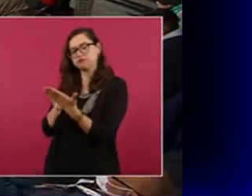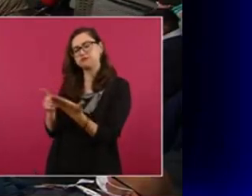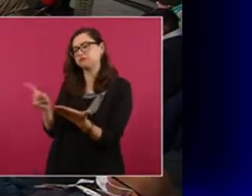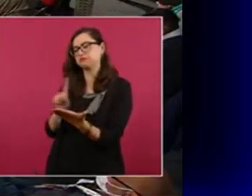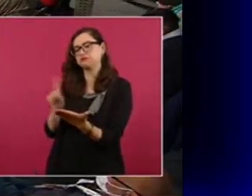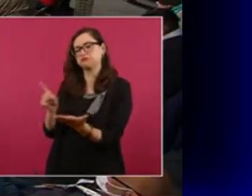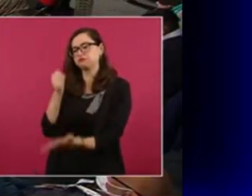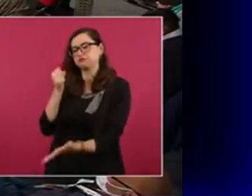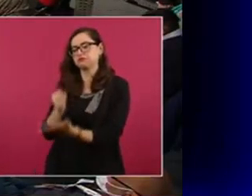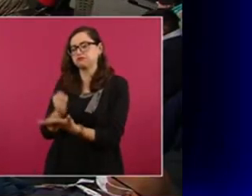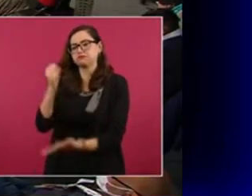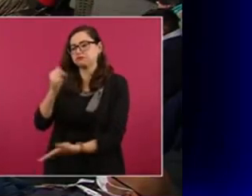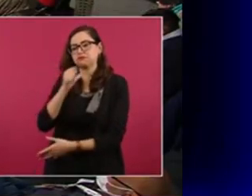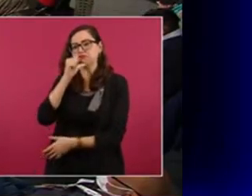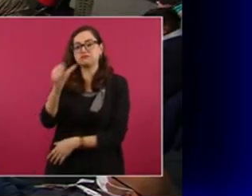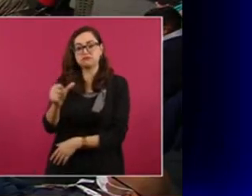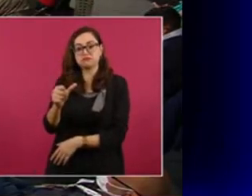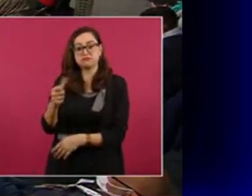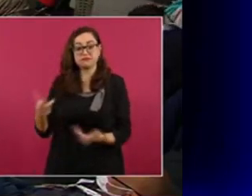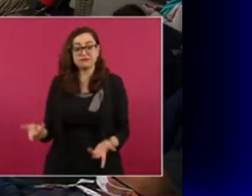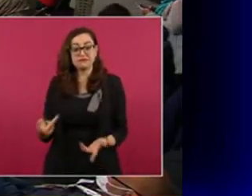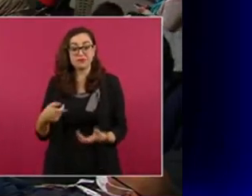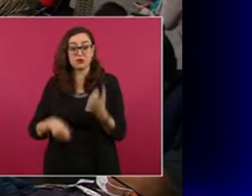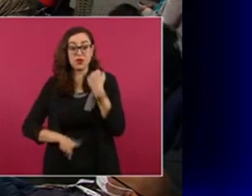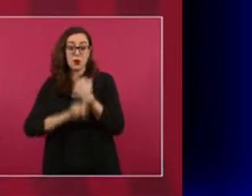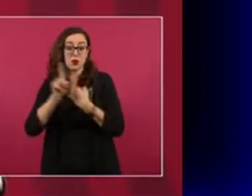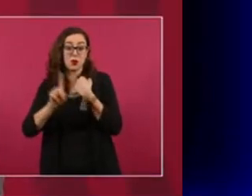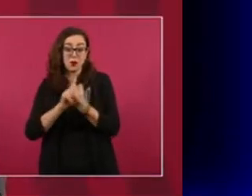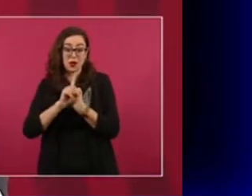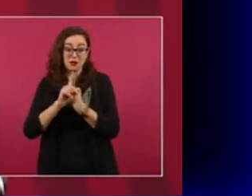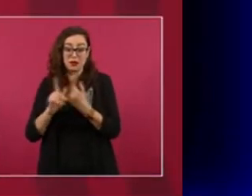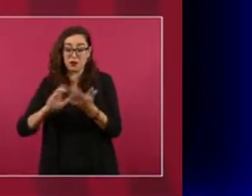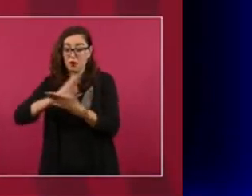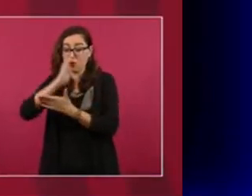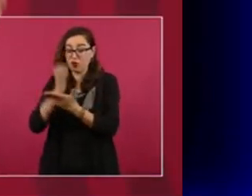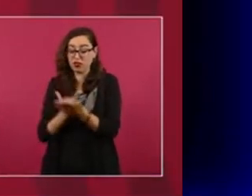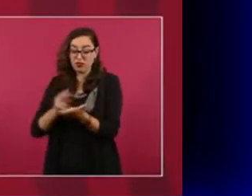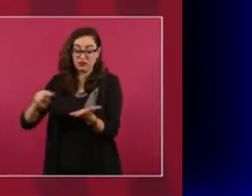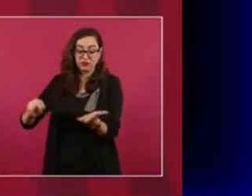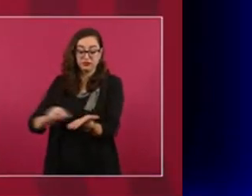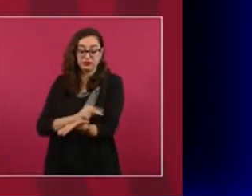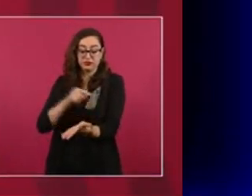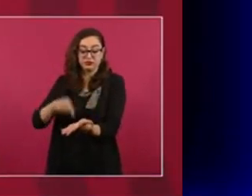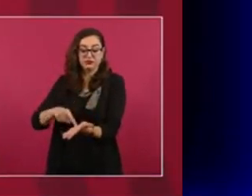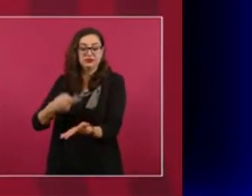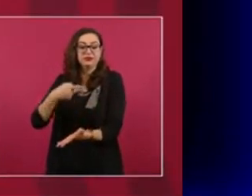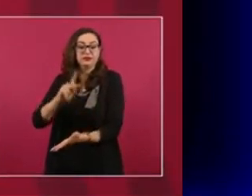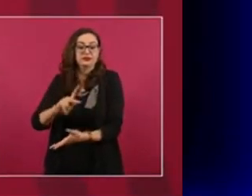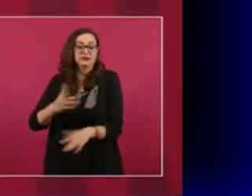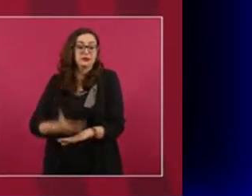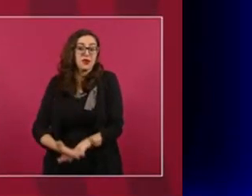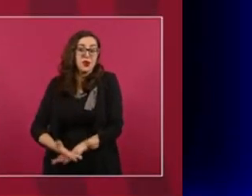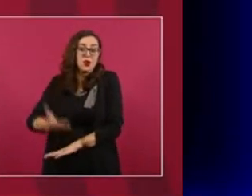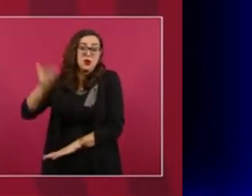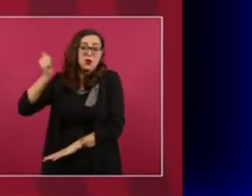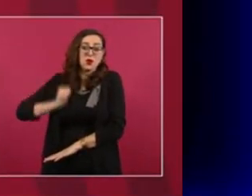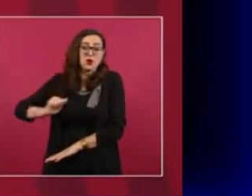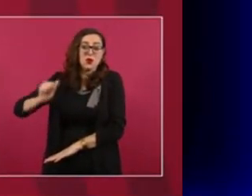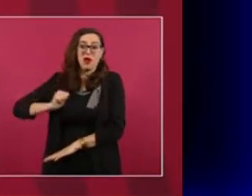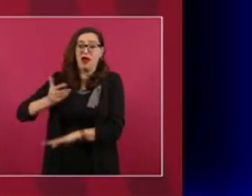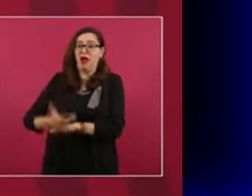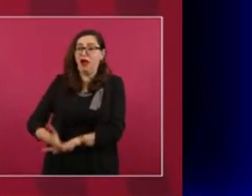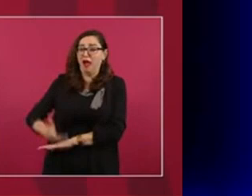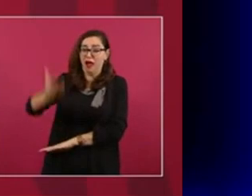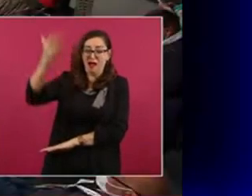tema es un tema laboral, pero que viene desde aquellos momentos con otro gobierno y otras dirigencias